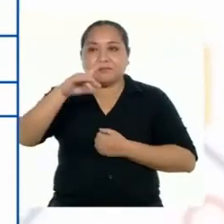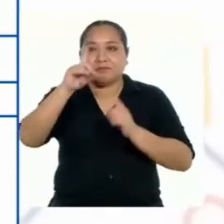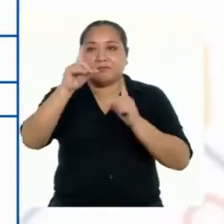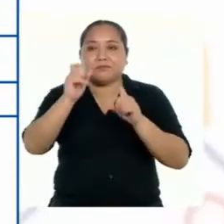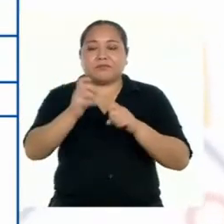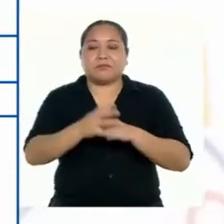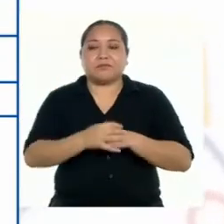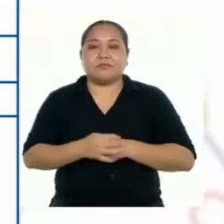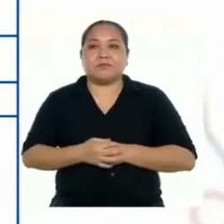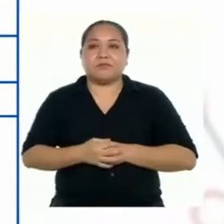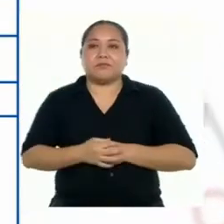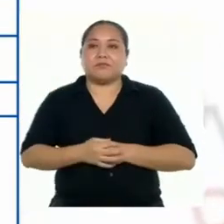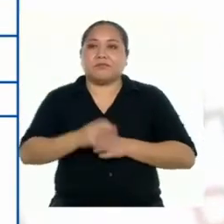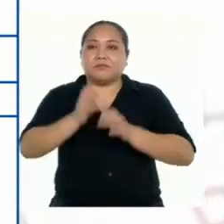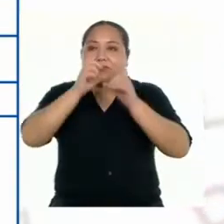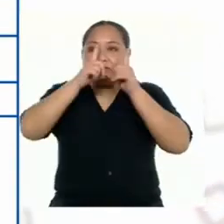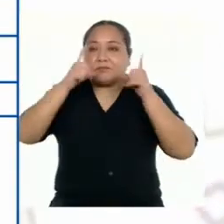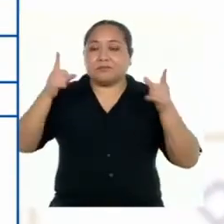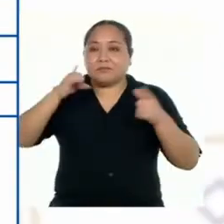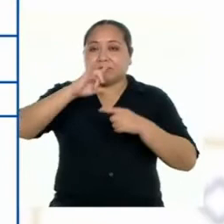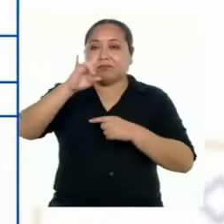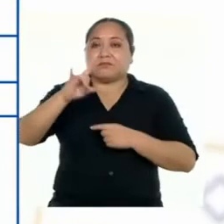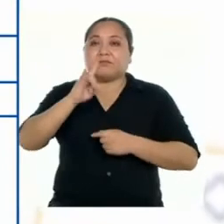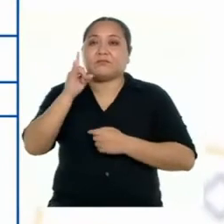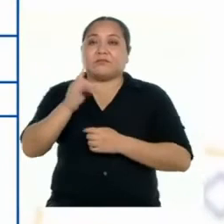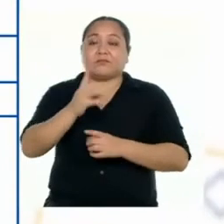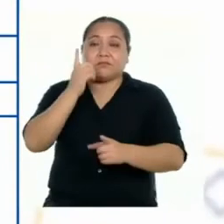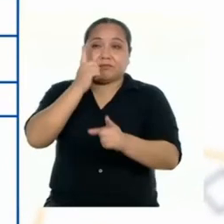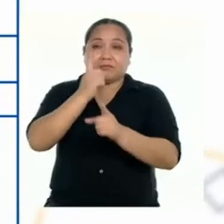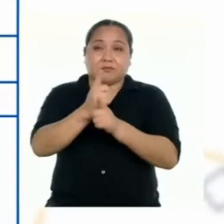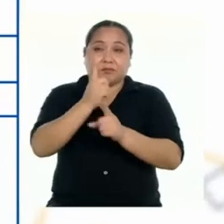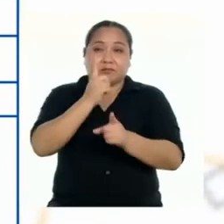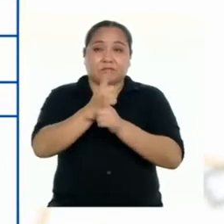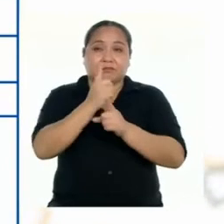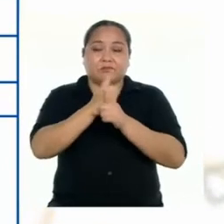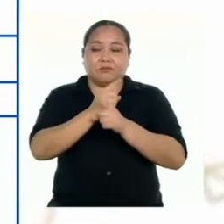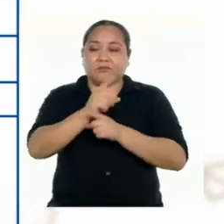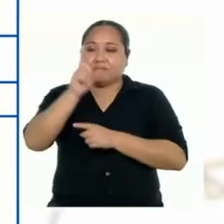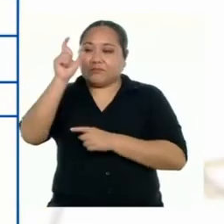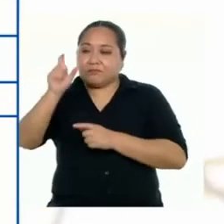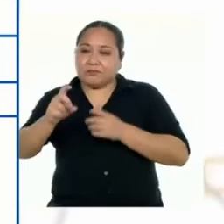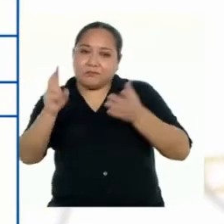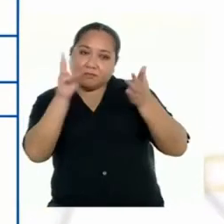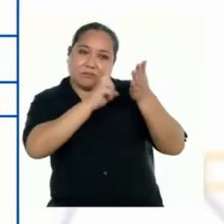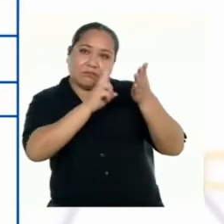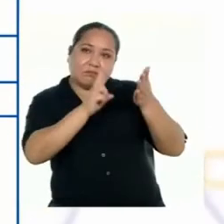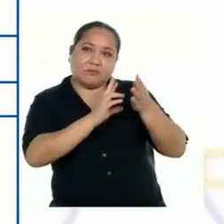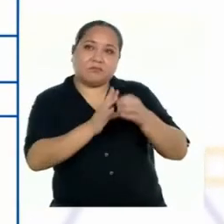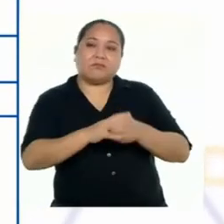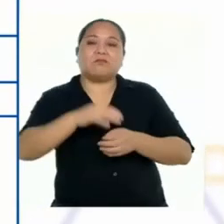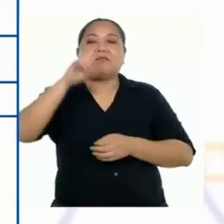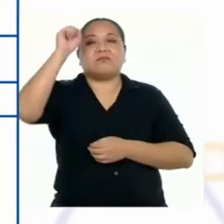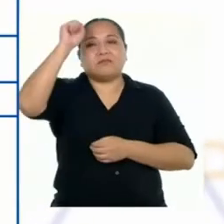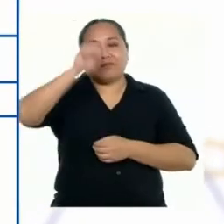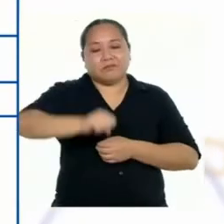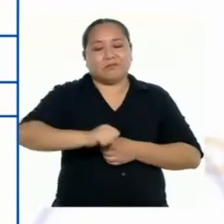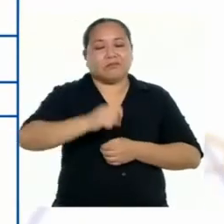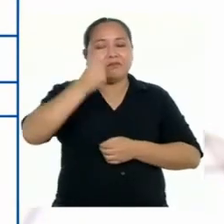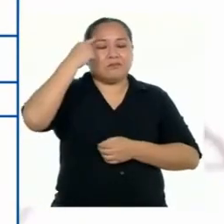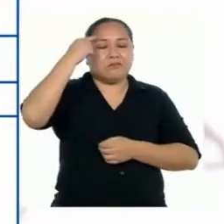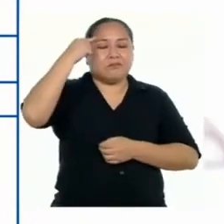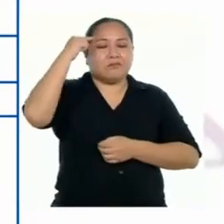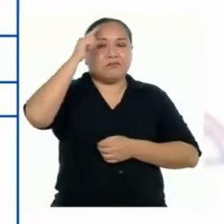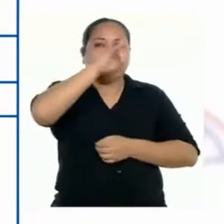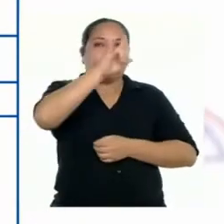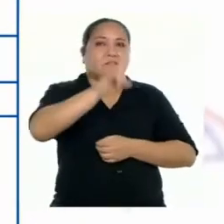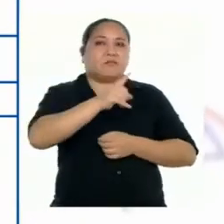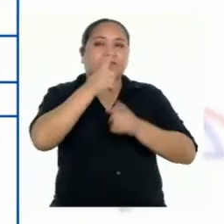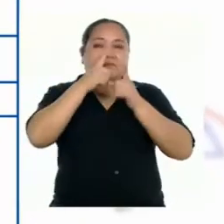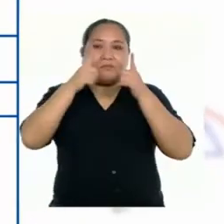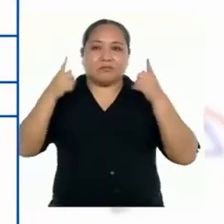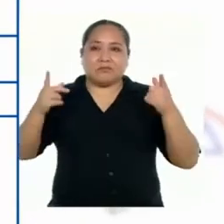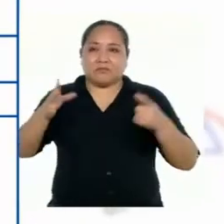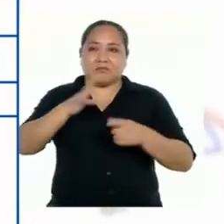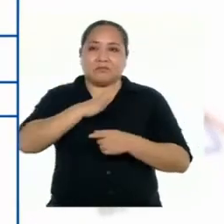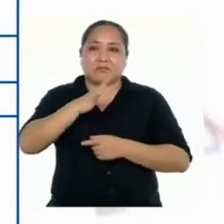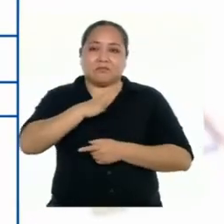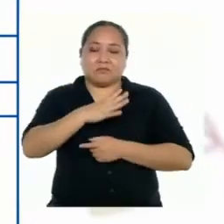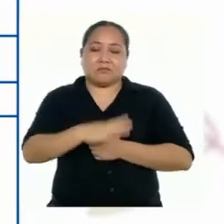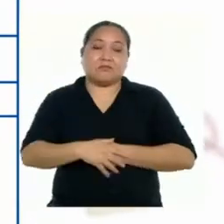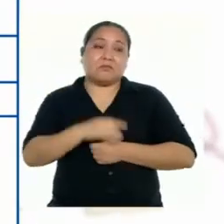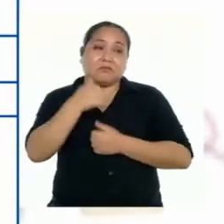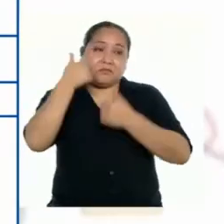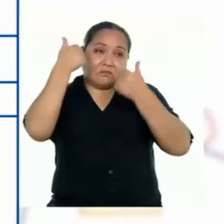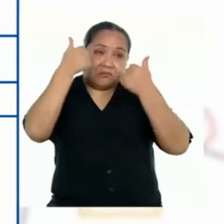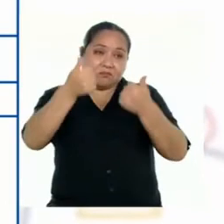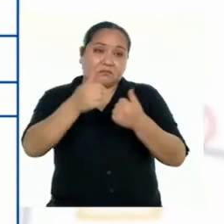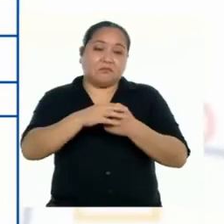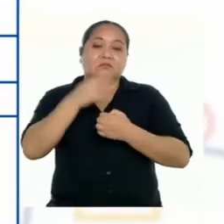es, ¿el lenguaje utilizado se adecua a los destinatarios? Sí, creo que empleas un lenguaje formal, lo